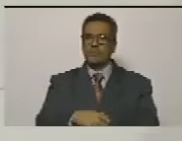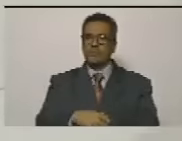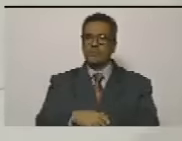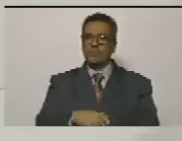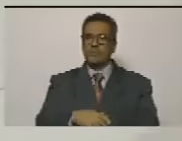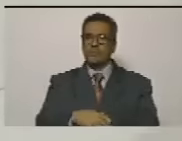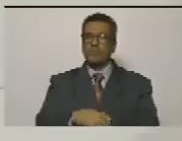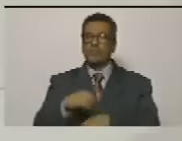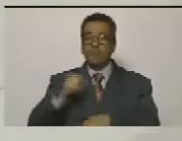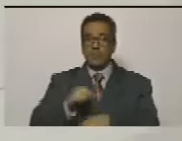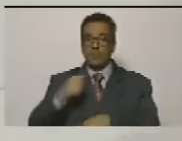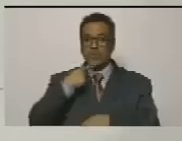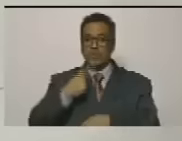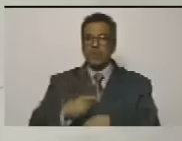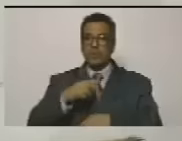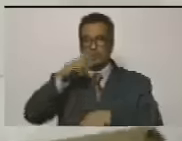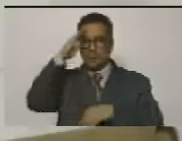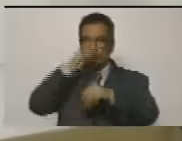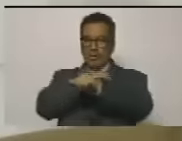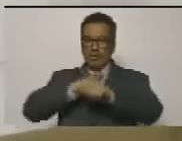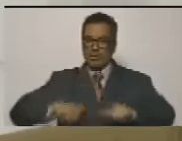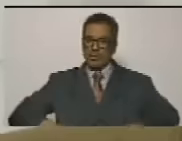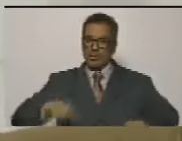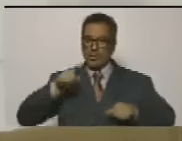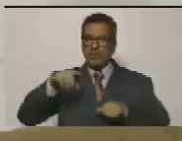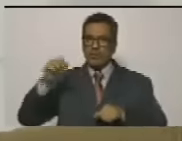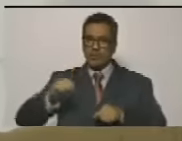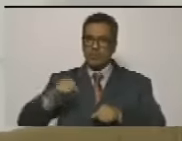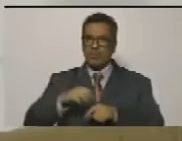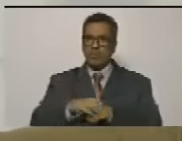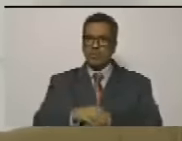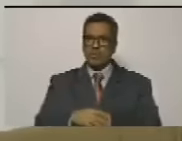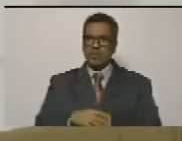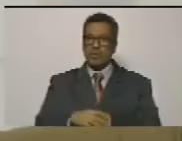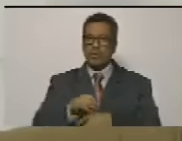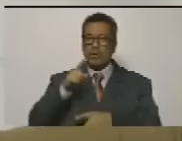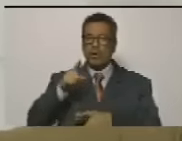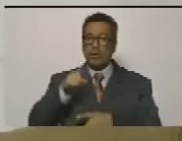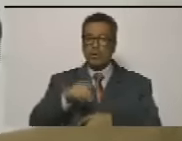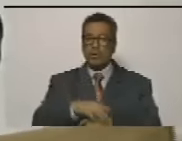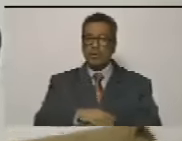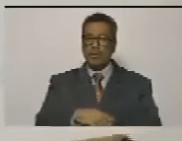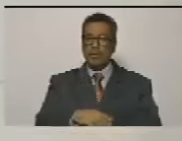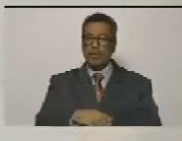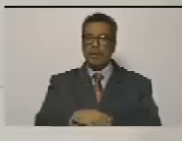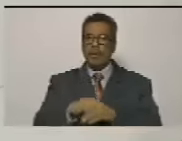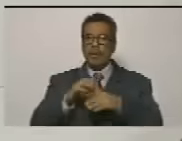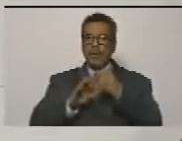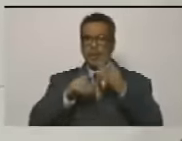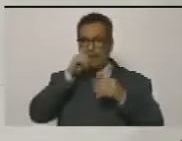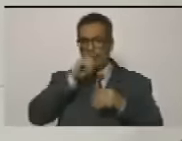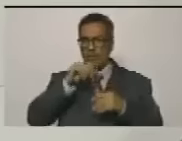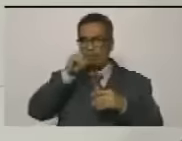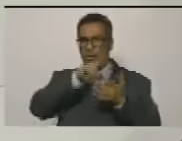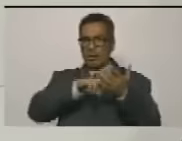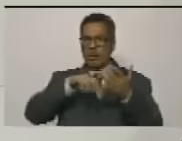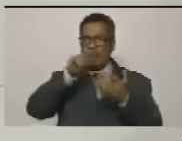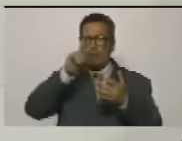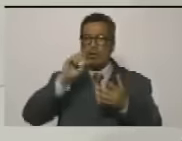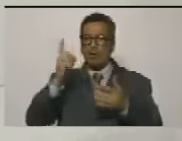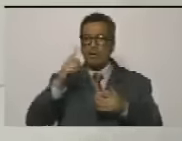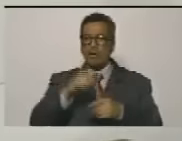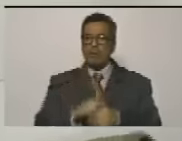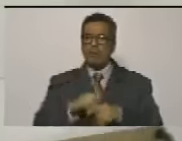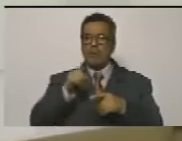claro que odian a la fuerza armada nacional bolivariana claro que si y por eso entre los años 19 y 21 su principal